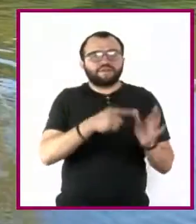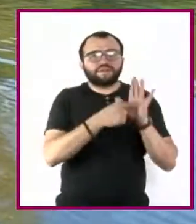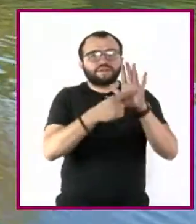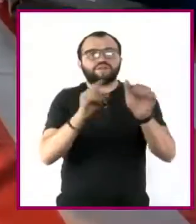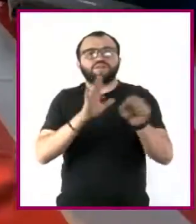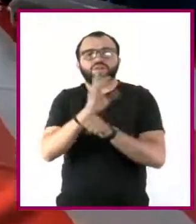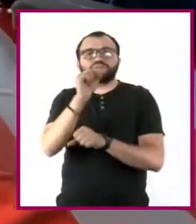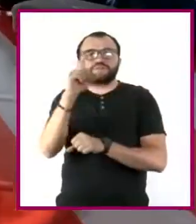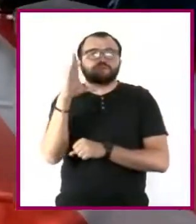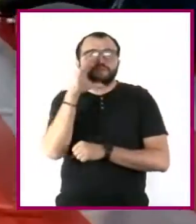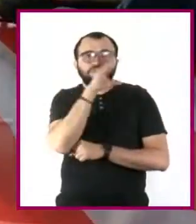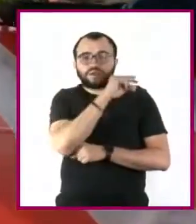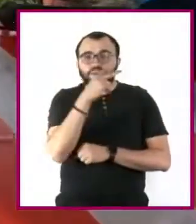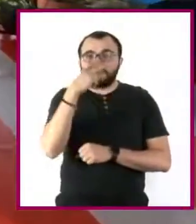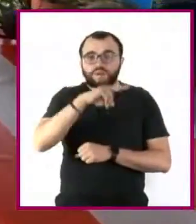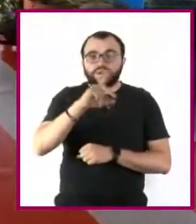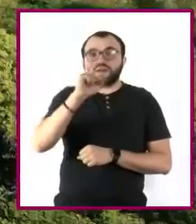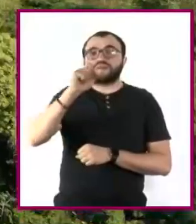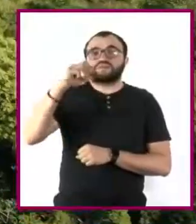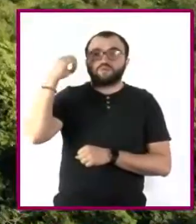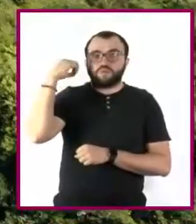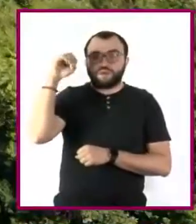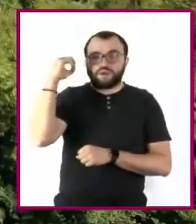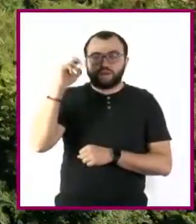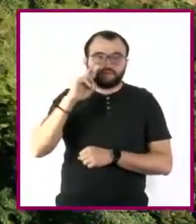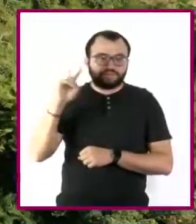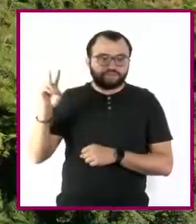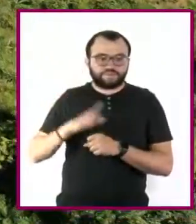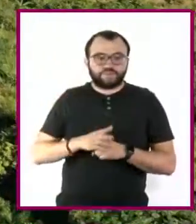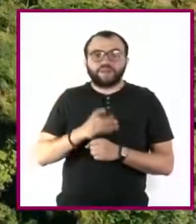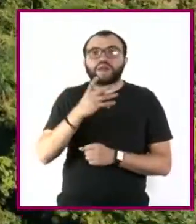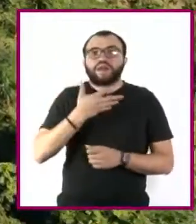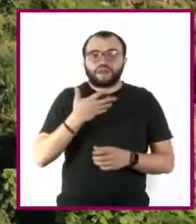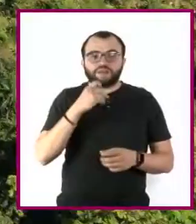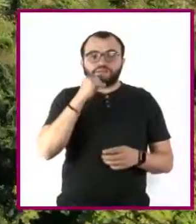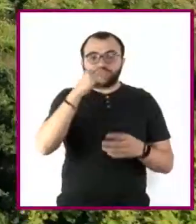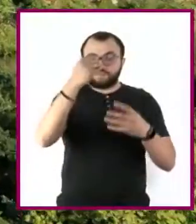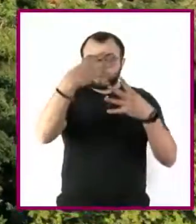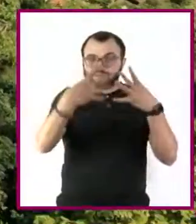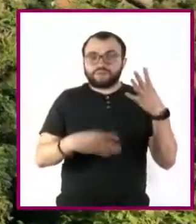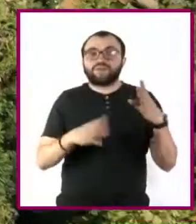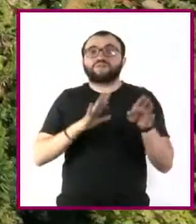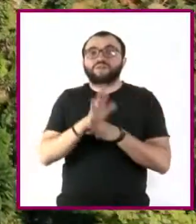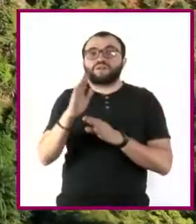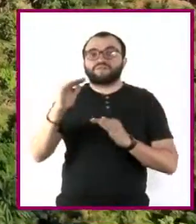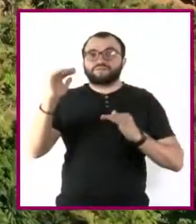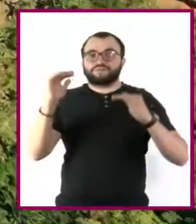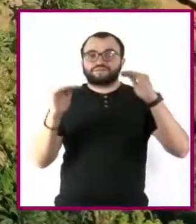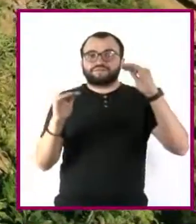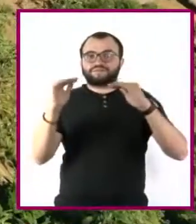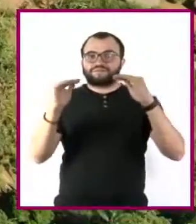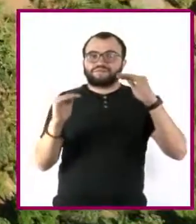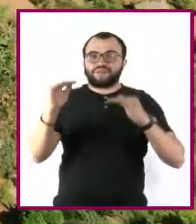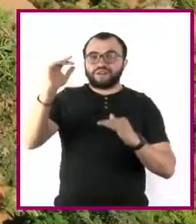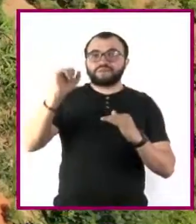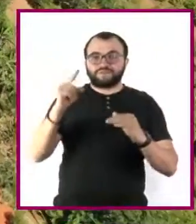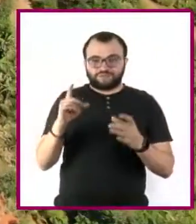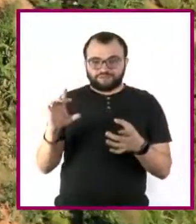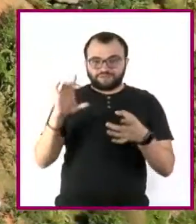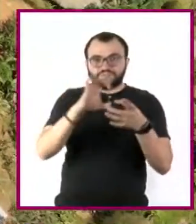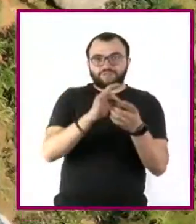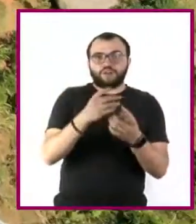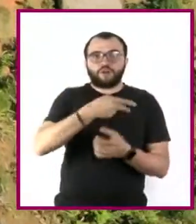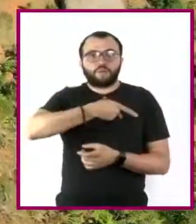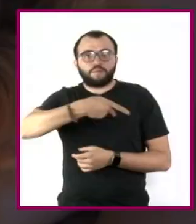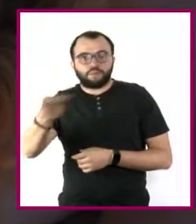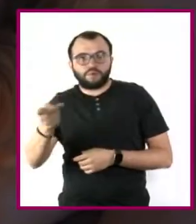afromexicanas en la Costa Chica de Oaxaca. Veremos en cifras este aspecto de la desigualdad que está relacionado con la pobreza y con el grupo